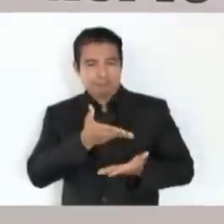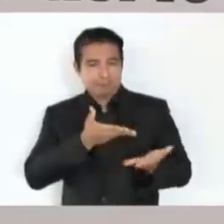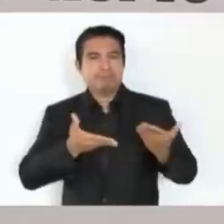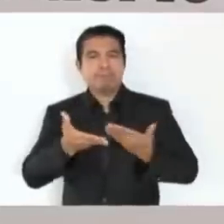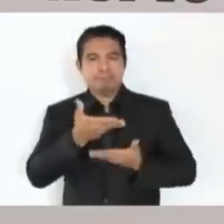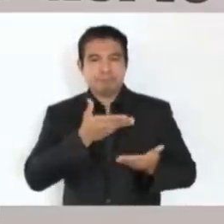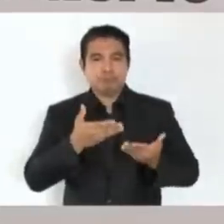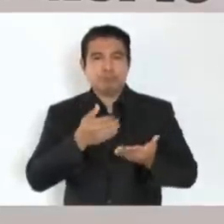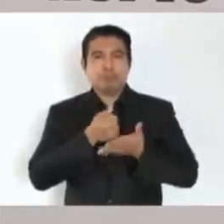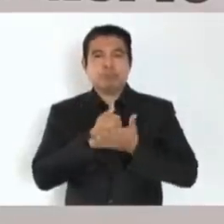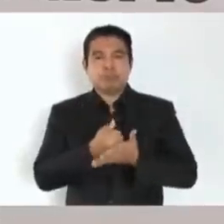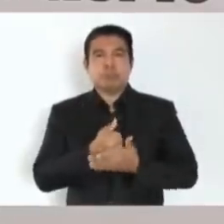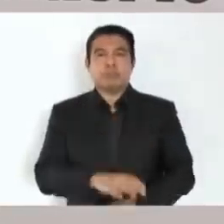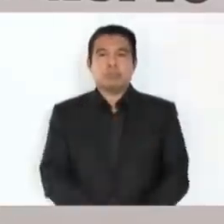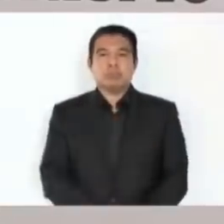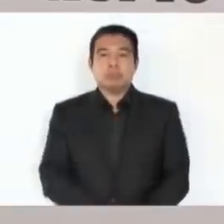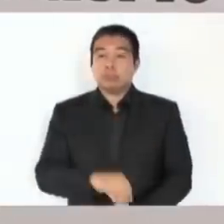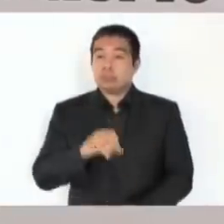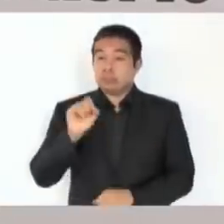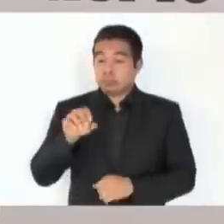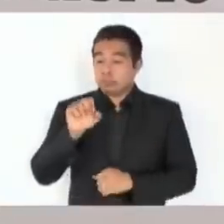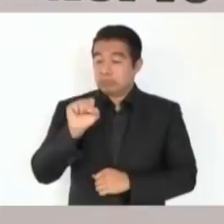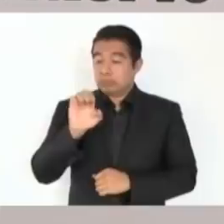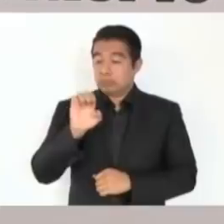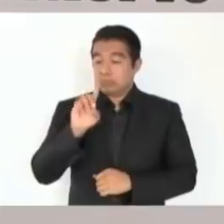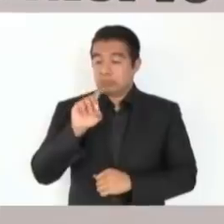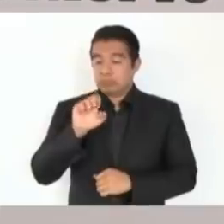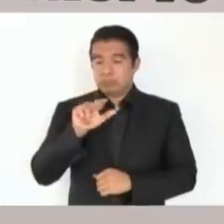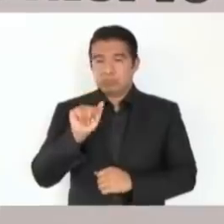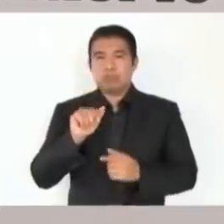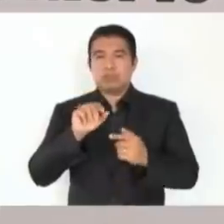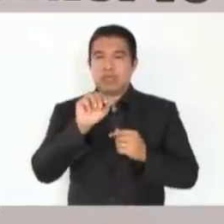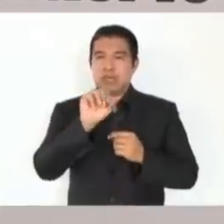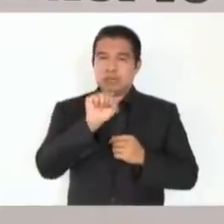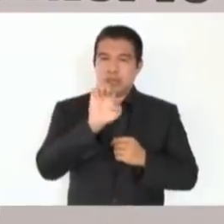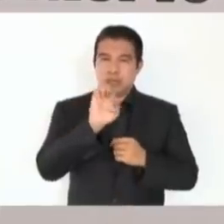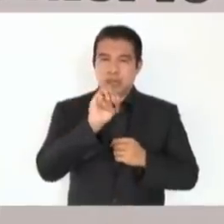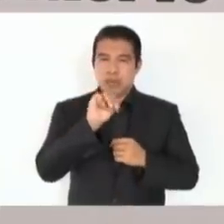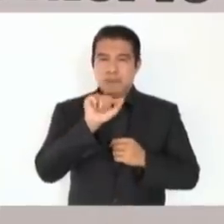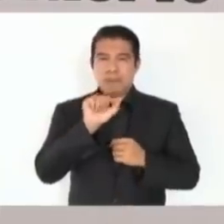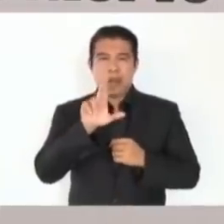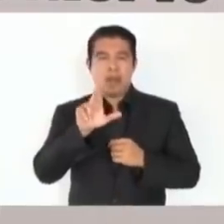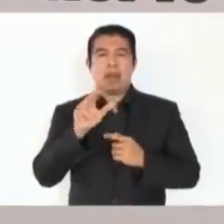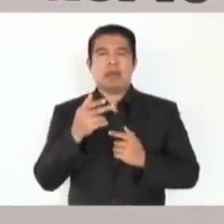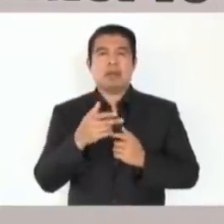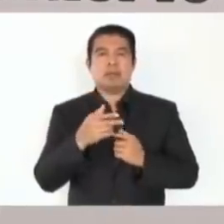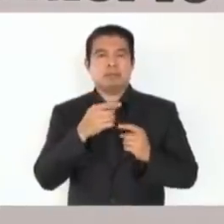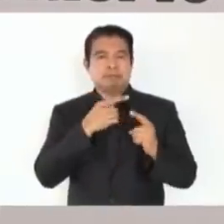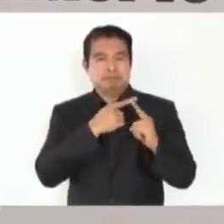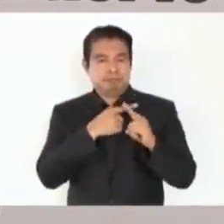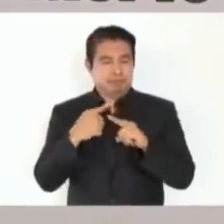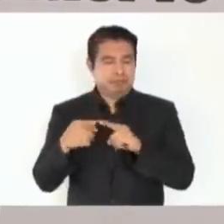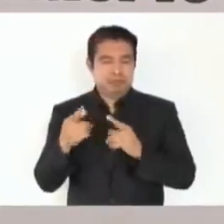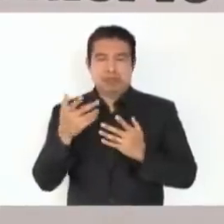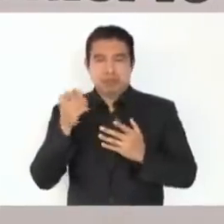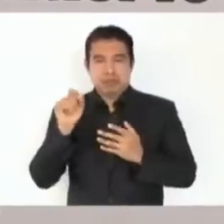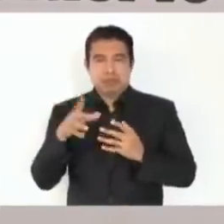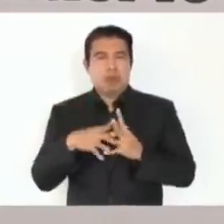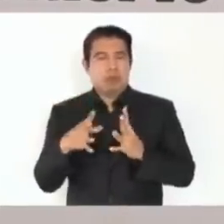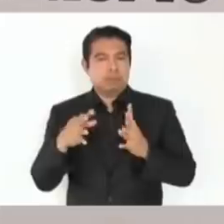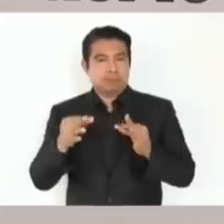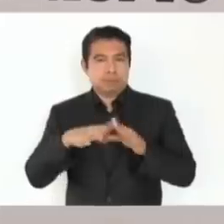la secretaria de la Defensa y la secretaria de Marina son fundamentales en la